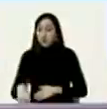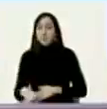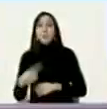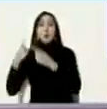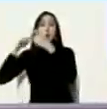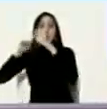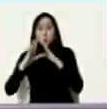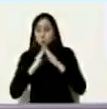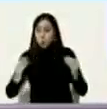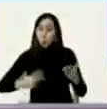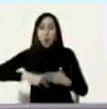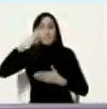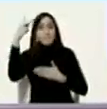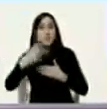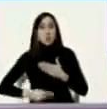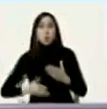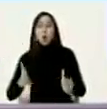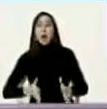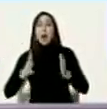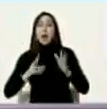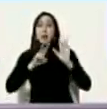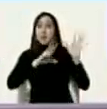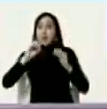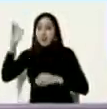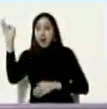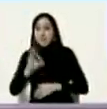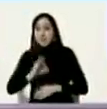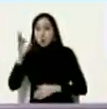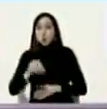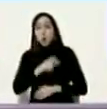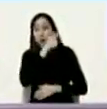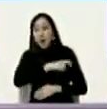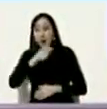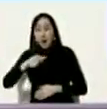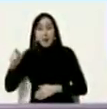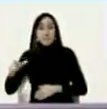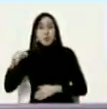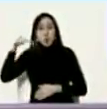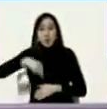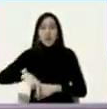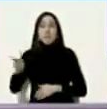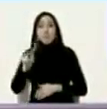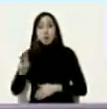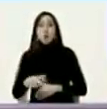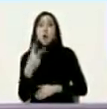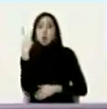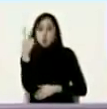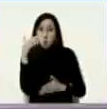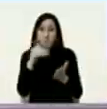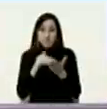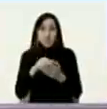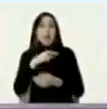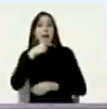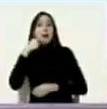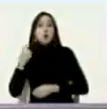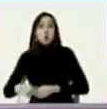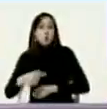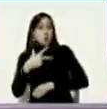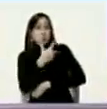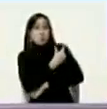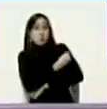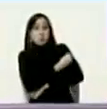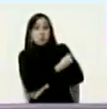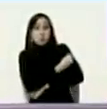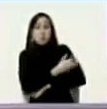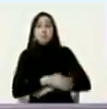cronograma para lograr el 70% de la población vacunada en las dos dosis ya la comisión presidencial